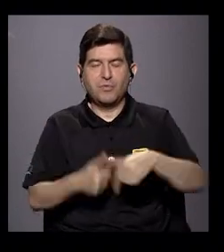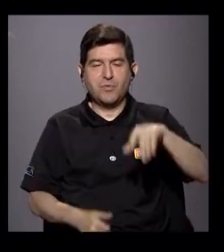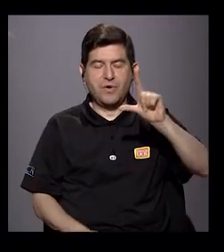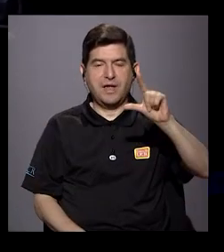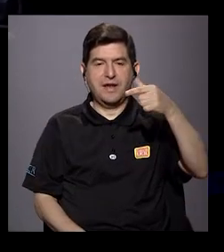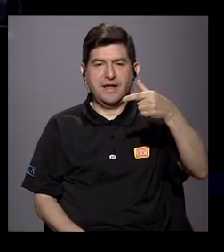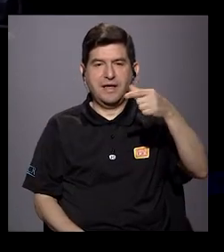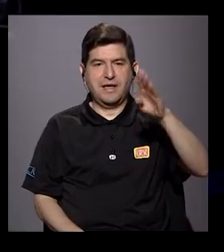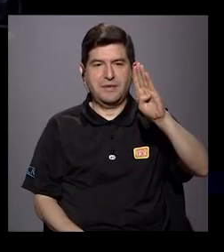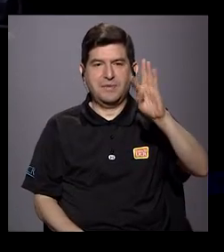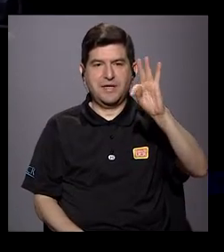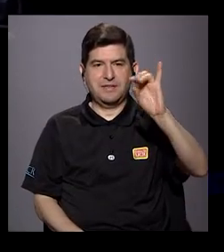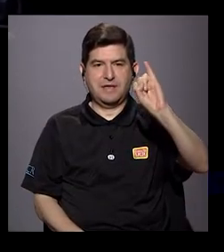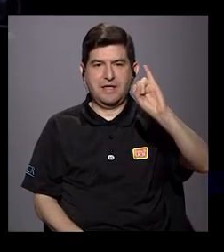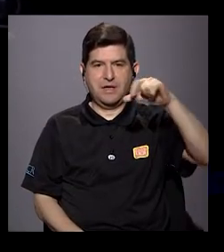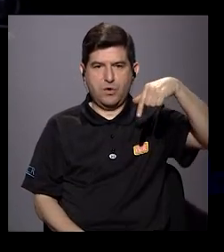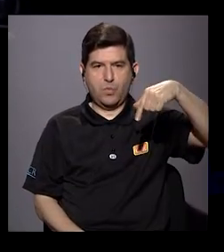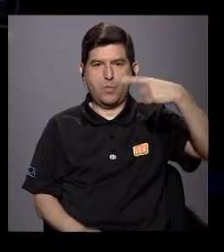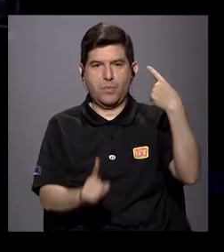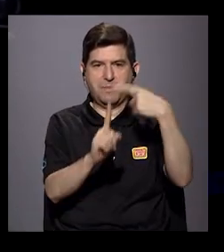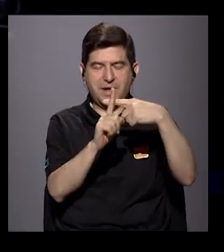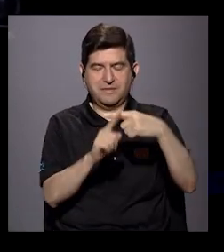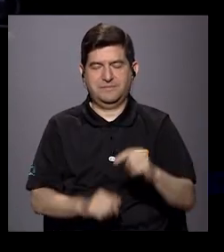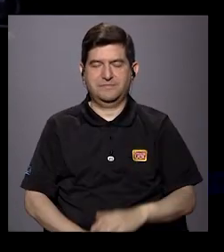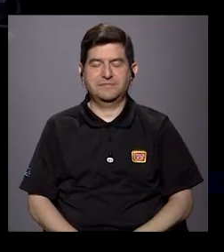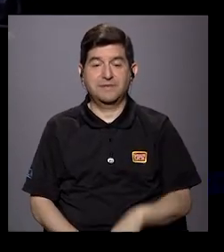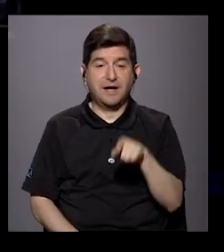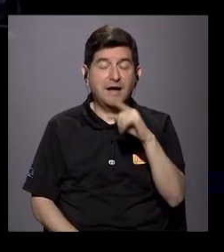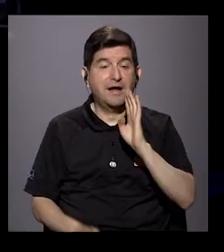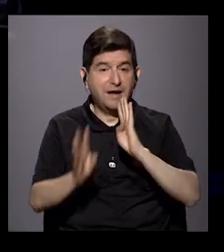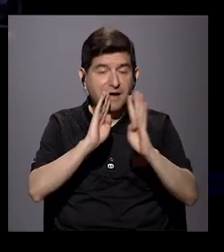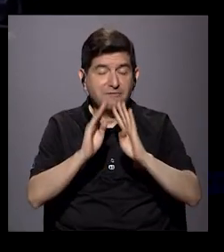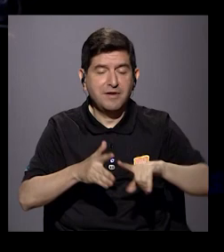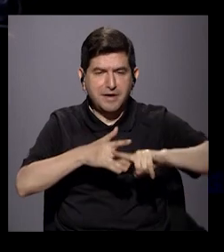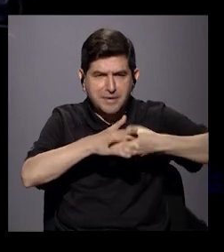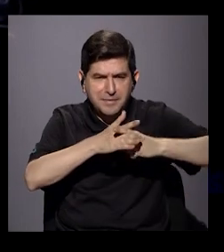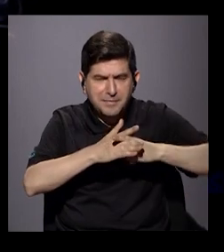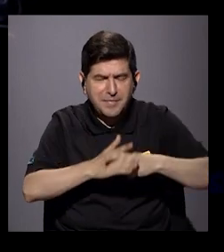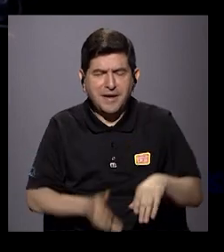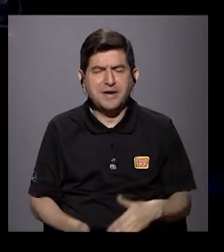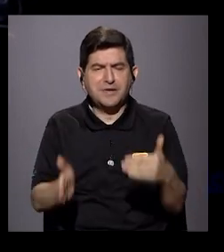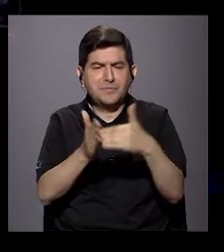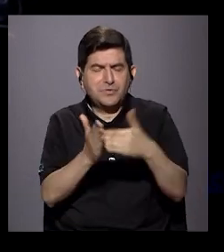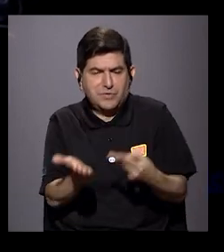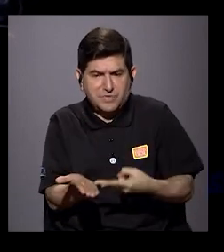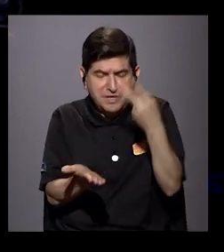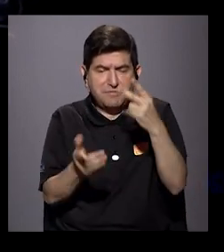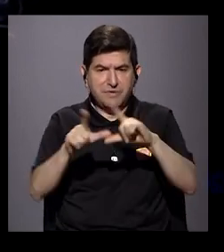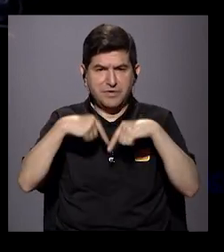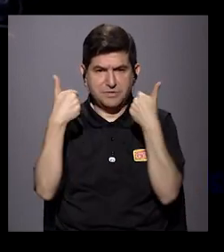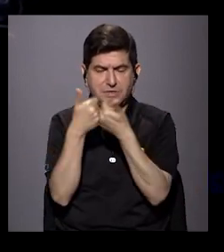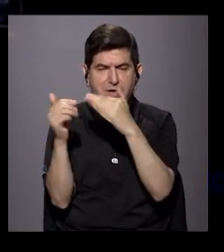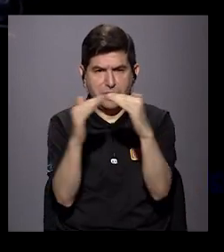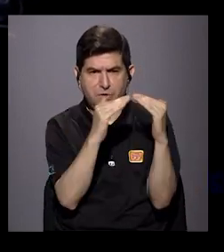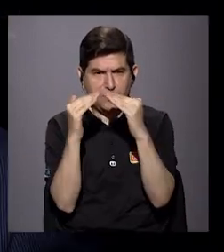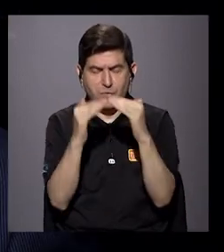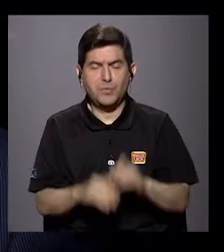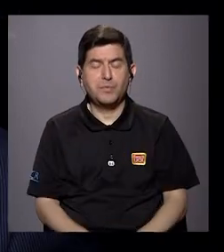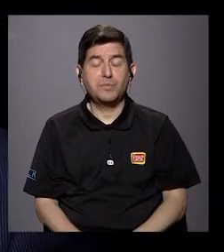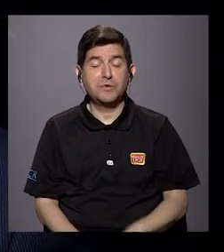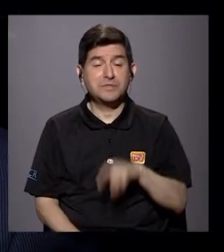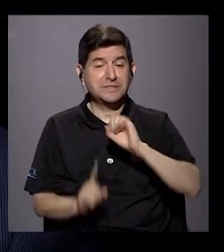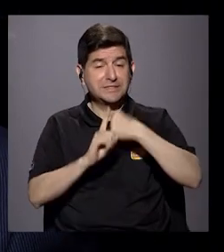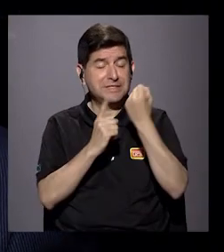Presidencial. Ahora conversábamos cómo en esos mecanismos de reivindicación verdaderamente para algunos sectores de la población es verdaderamente